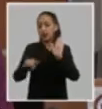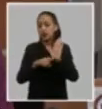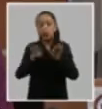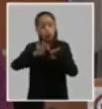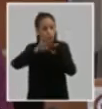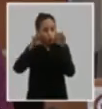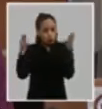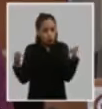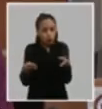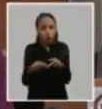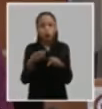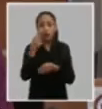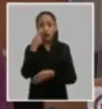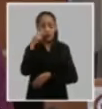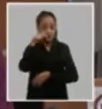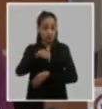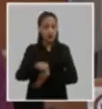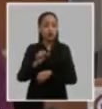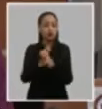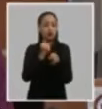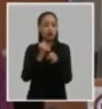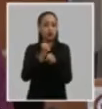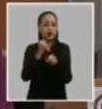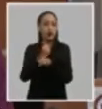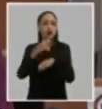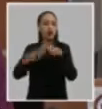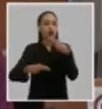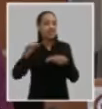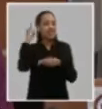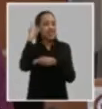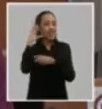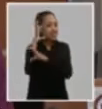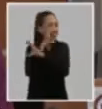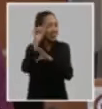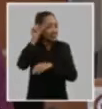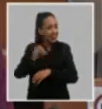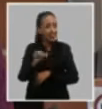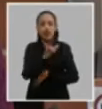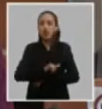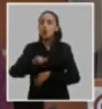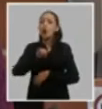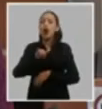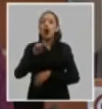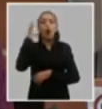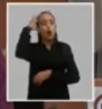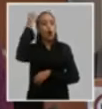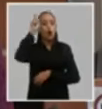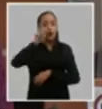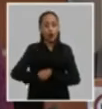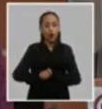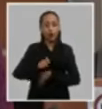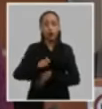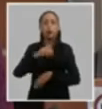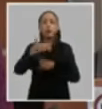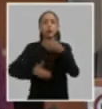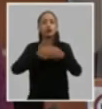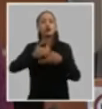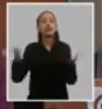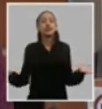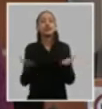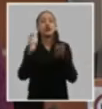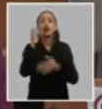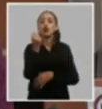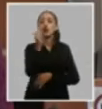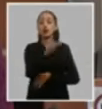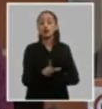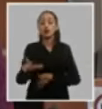asociados al papel que tienen que ejercer los intendentes los gobernadores en la conducción de los principales procesos de desarrollo económico y social